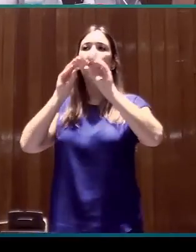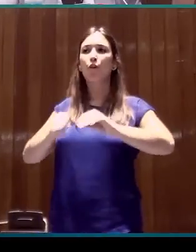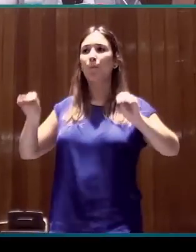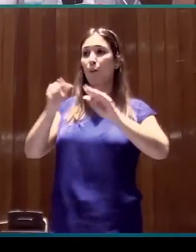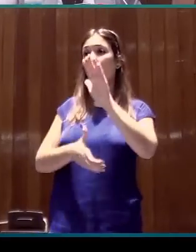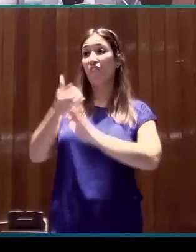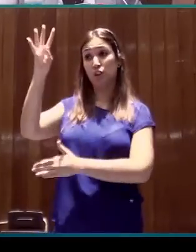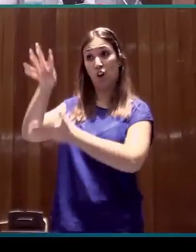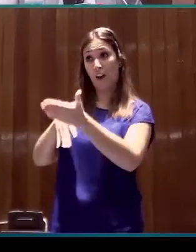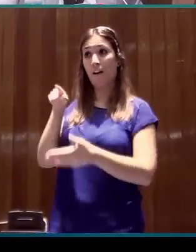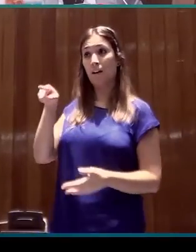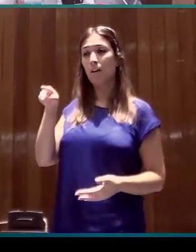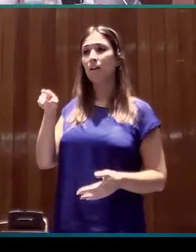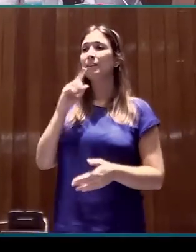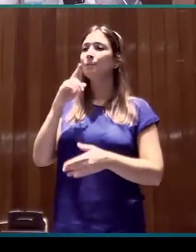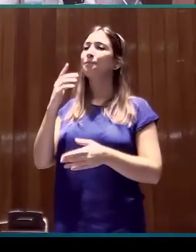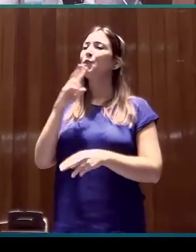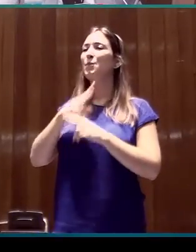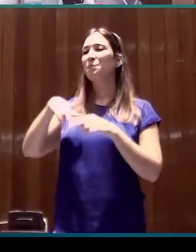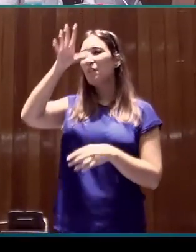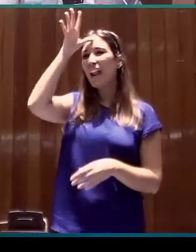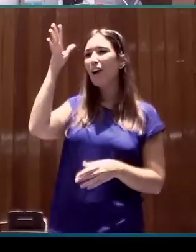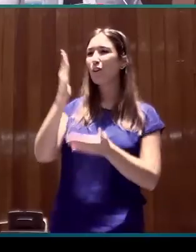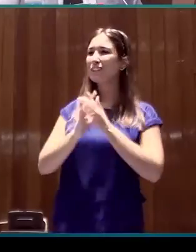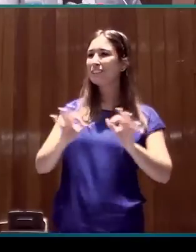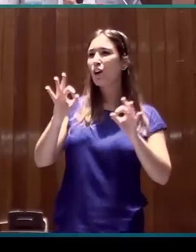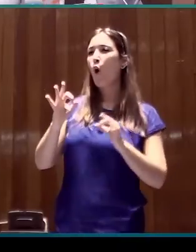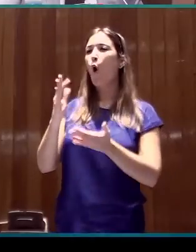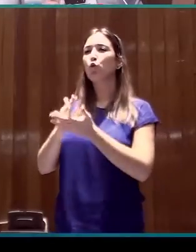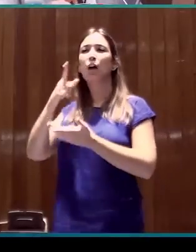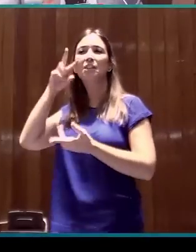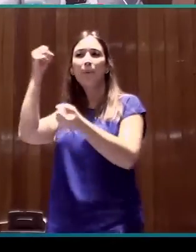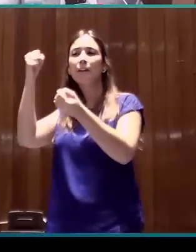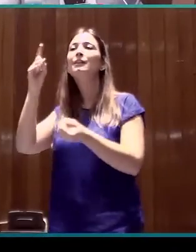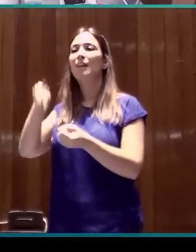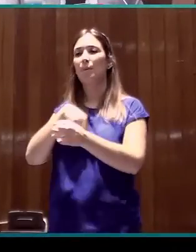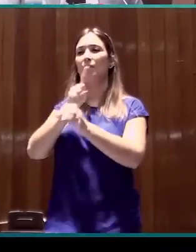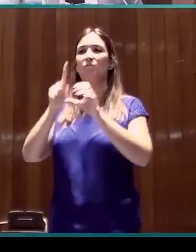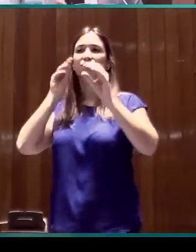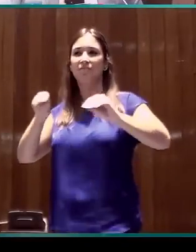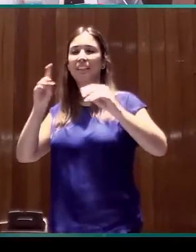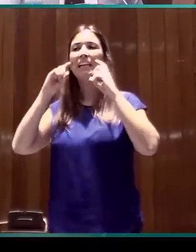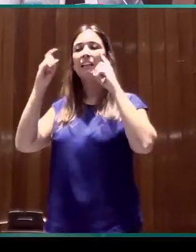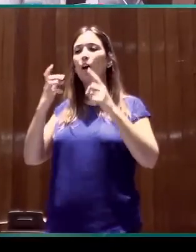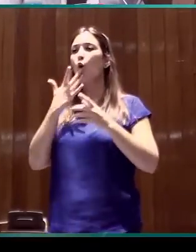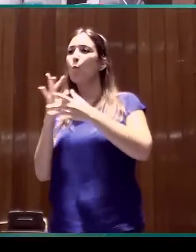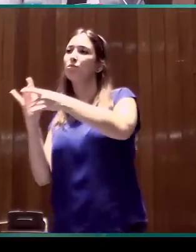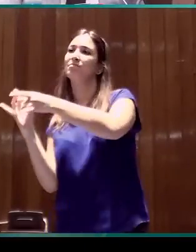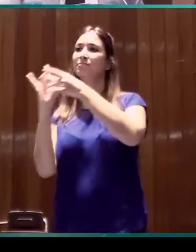FESOCA, en escuelas de verano y en cursos especializados, donde, precisamente, intentamos establecer ese puente